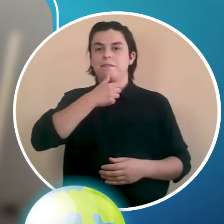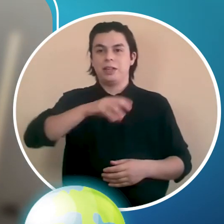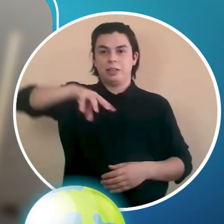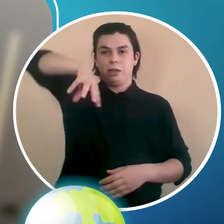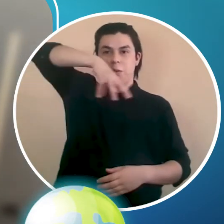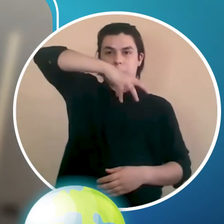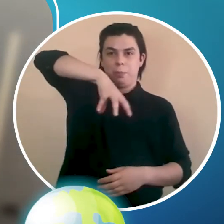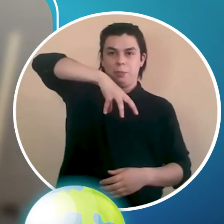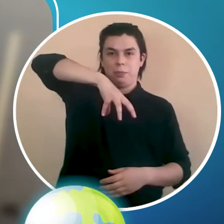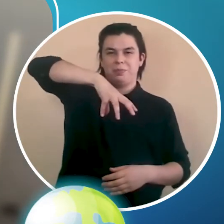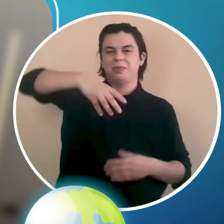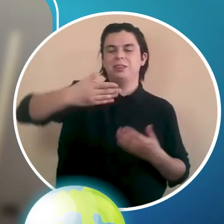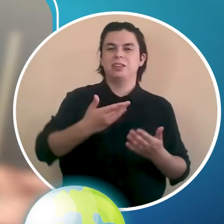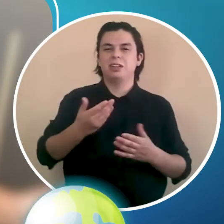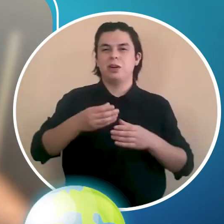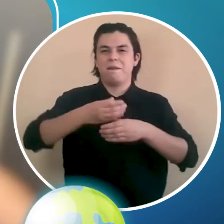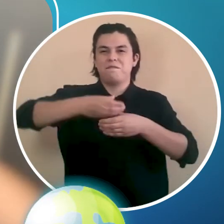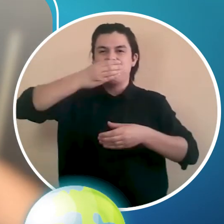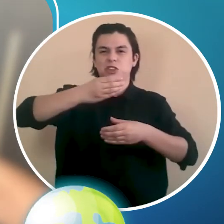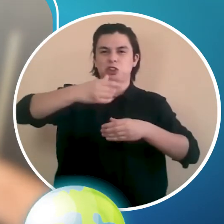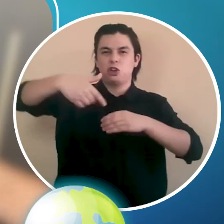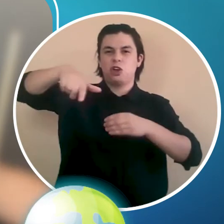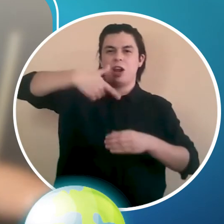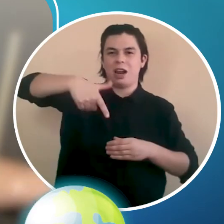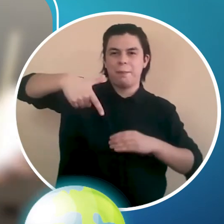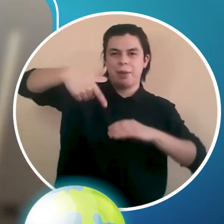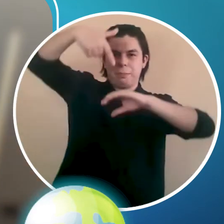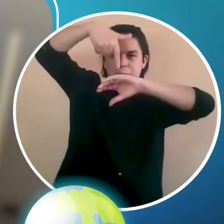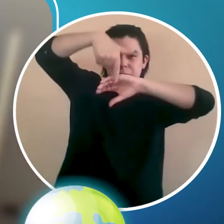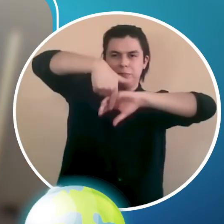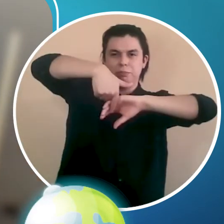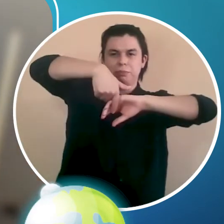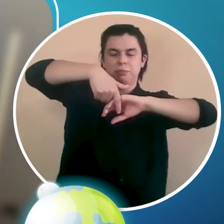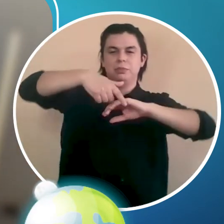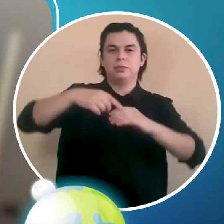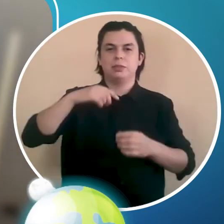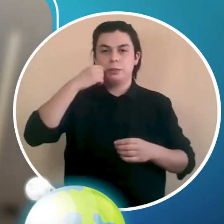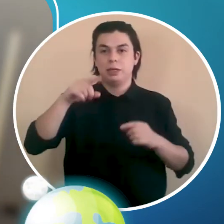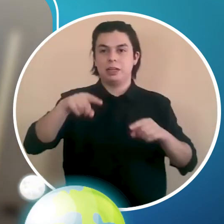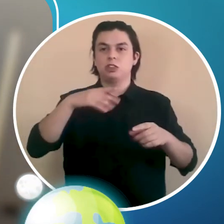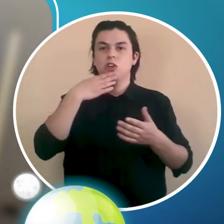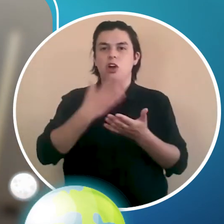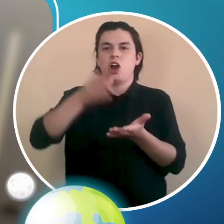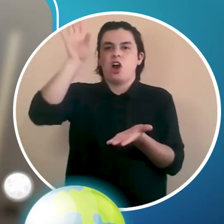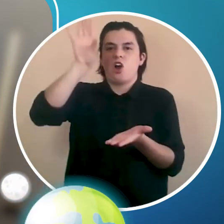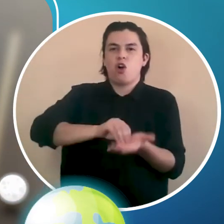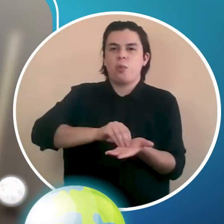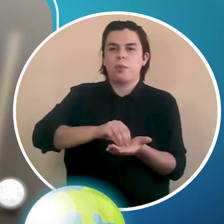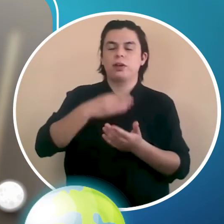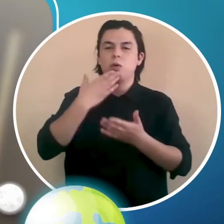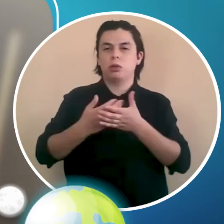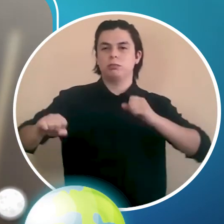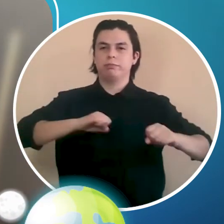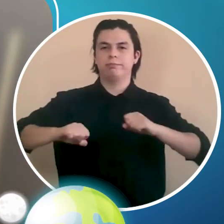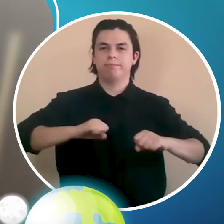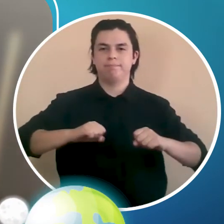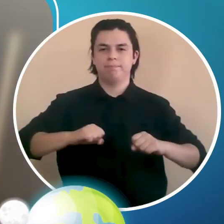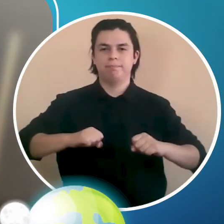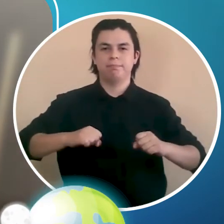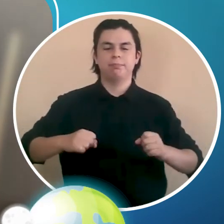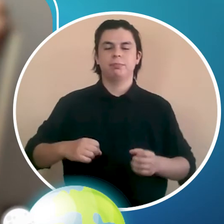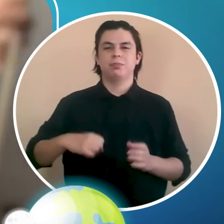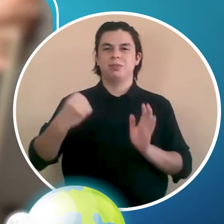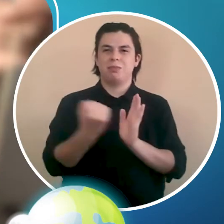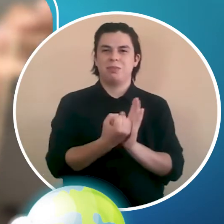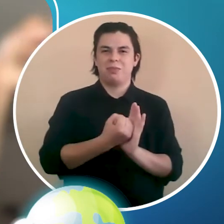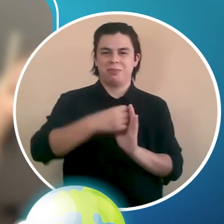insertar nuestro sistema. El que creamos con el vaso en lápiz para que se resiste el tímulo. Vamos a colocar un